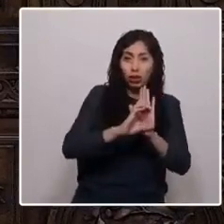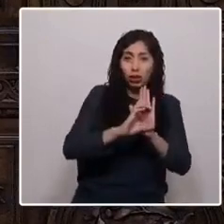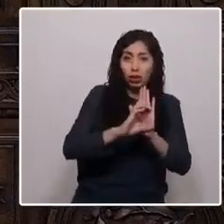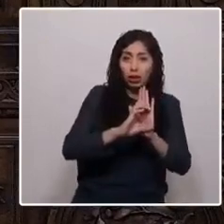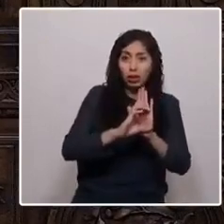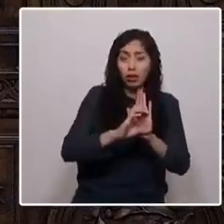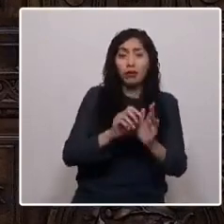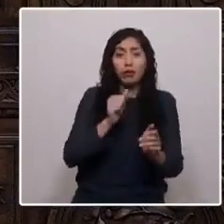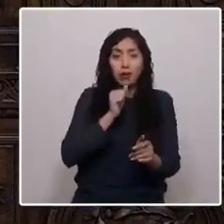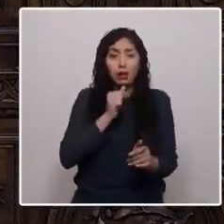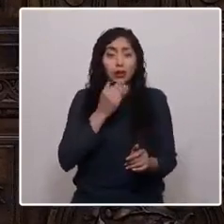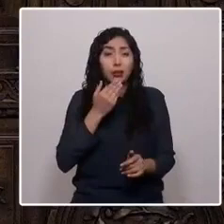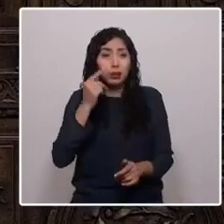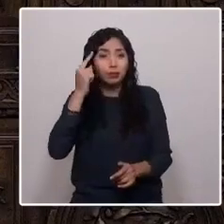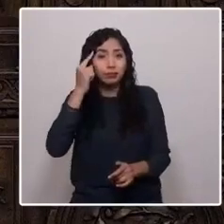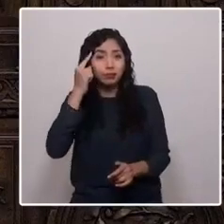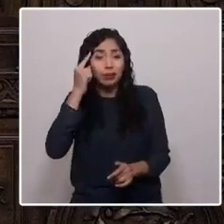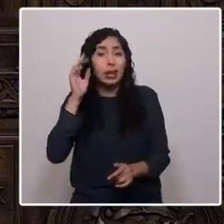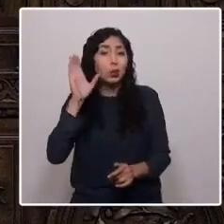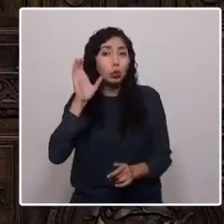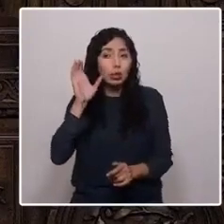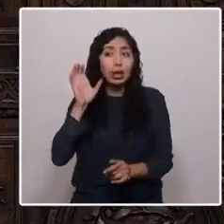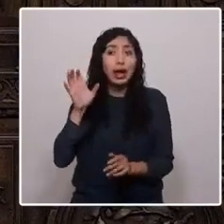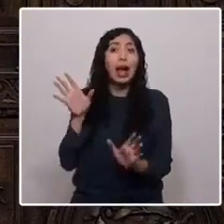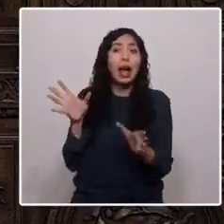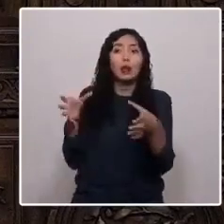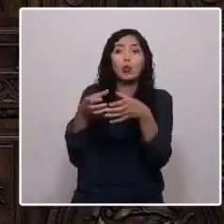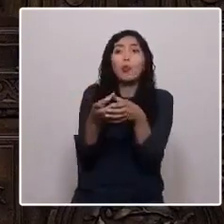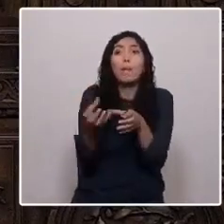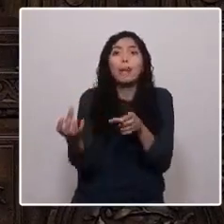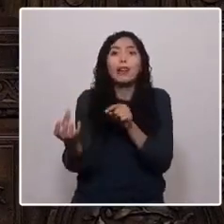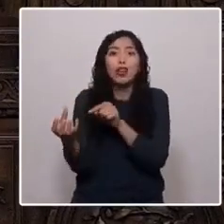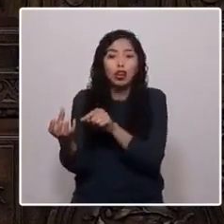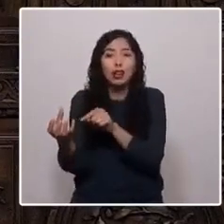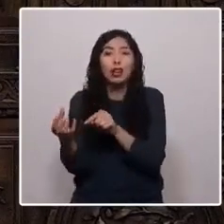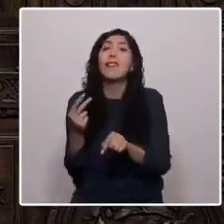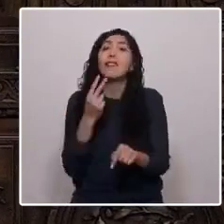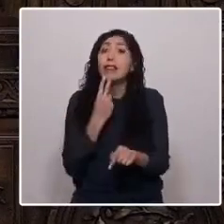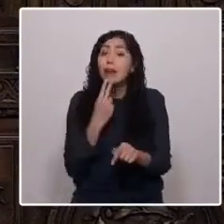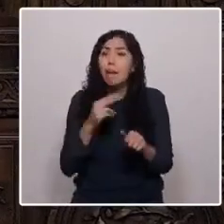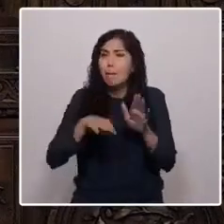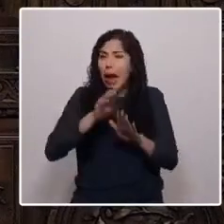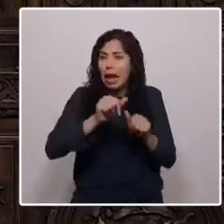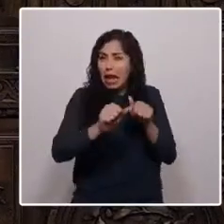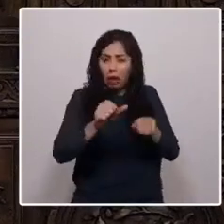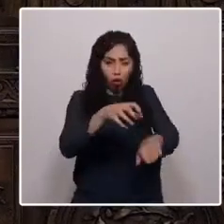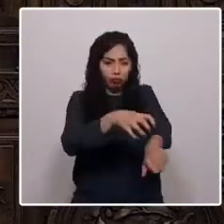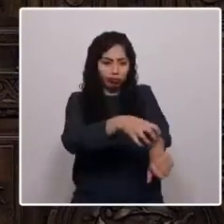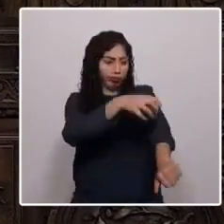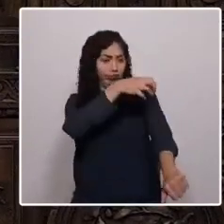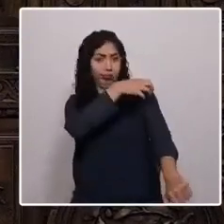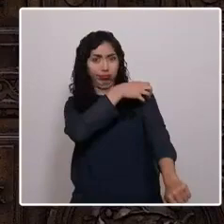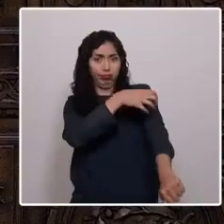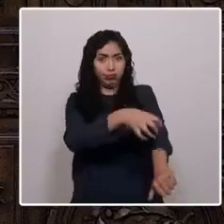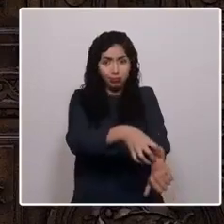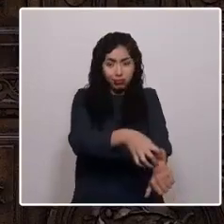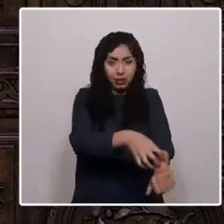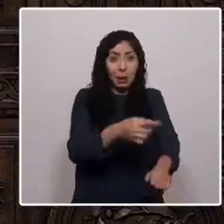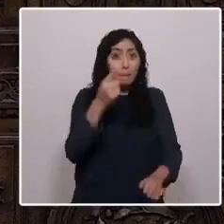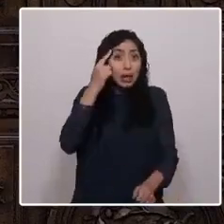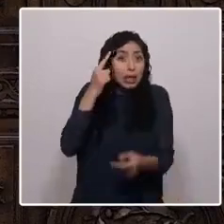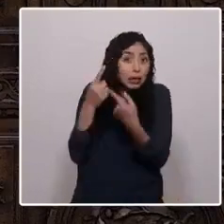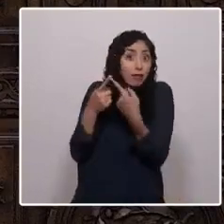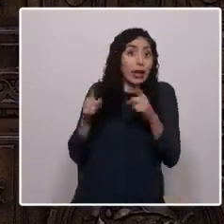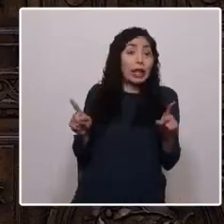minorías, aquellas minorías que representamos a ciudadanos que viven más alejados, que piensan diferente, pero que a la vez son